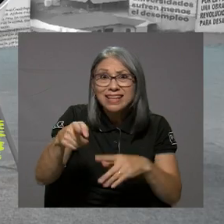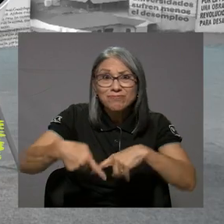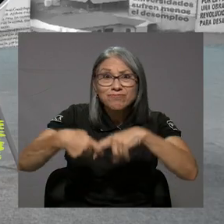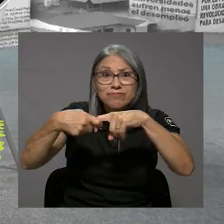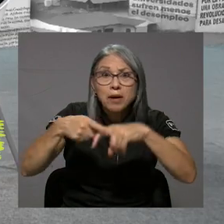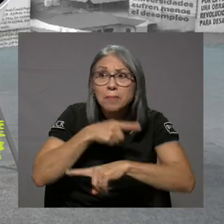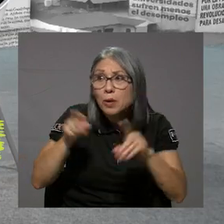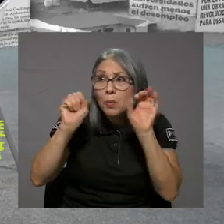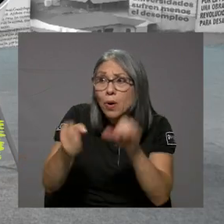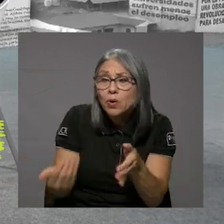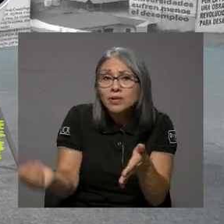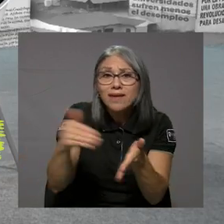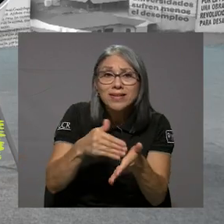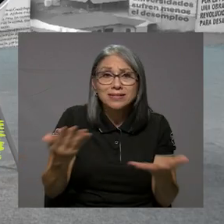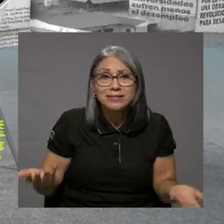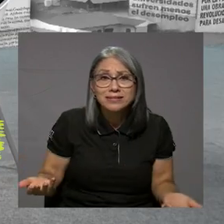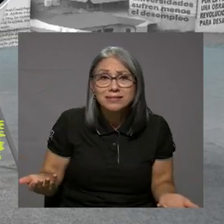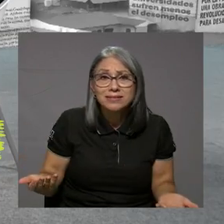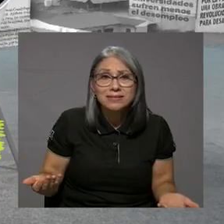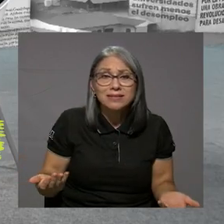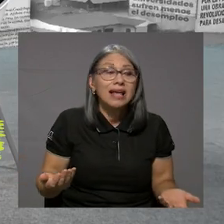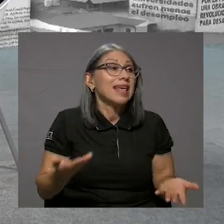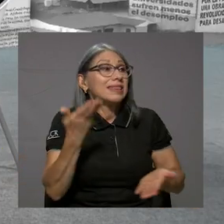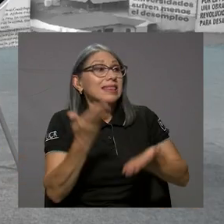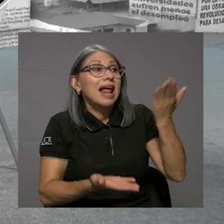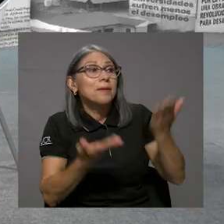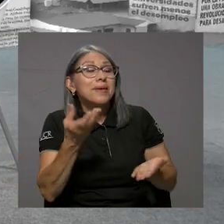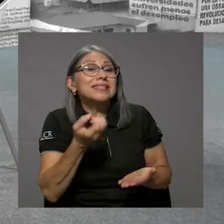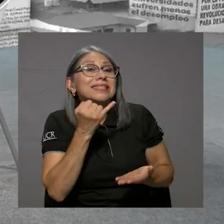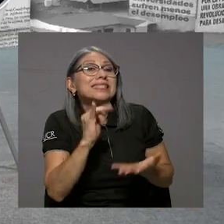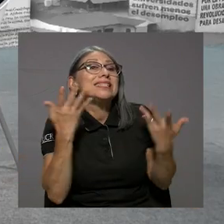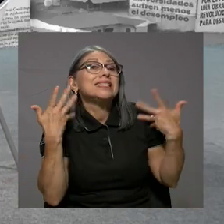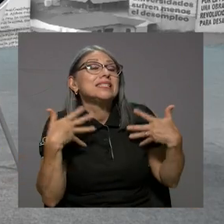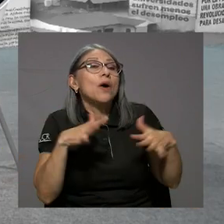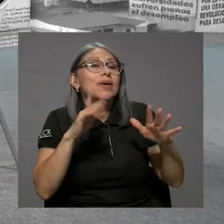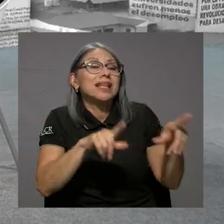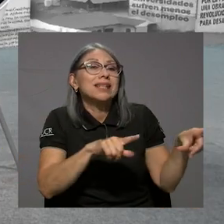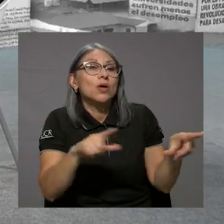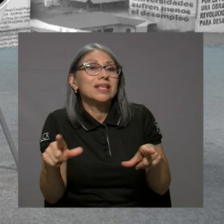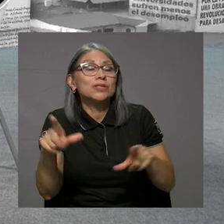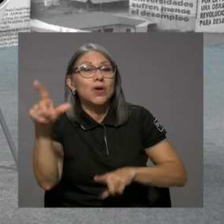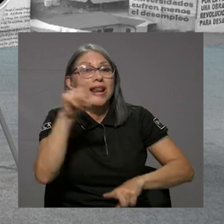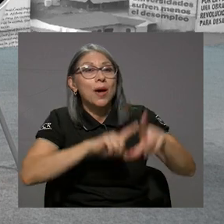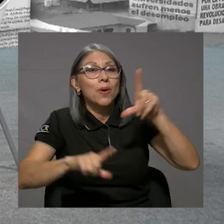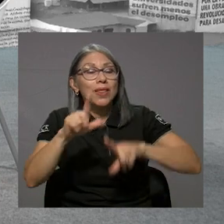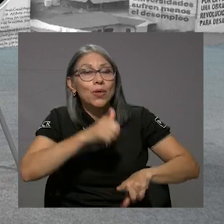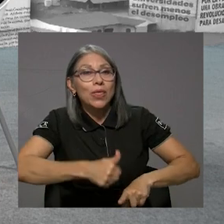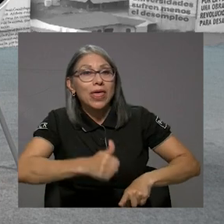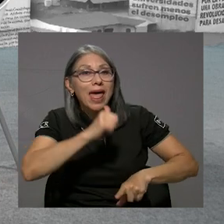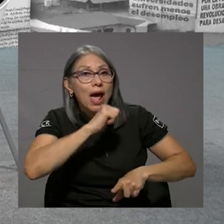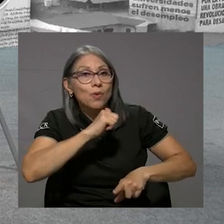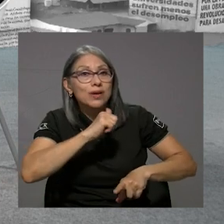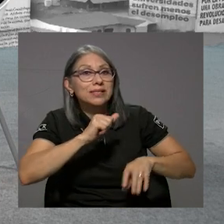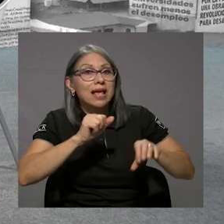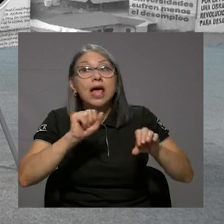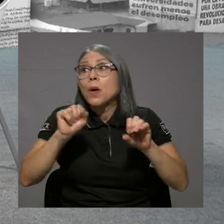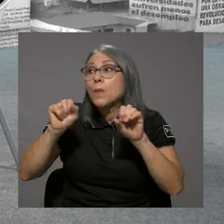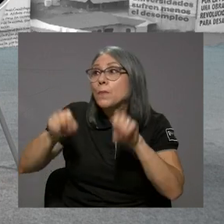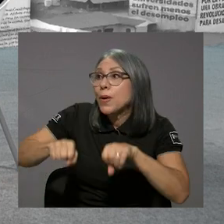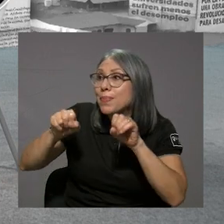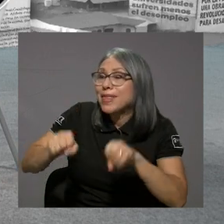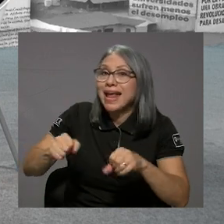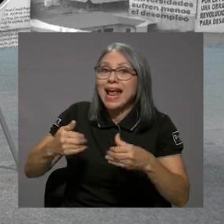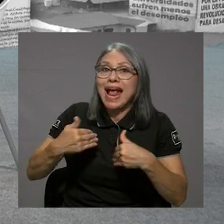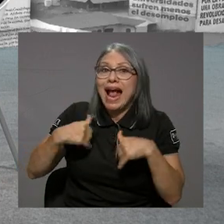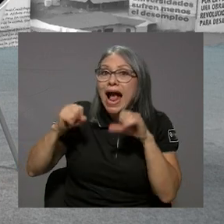sacar? Tal vez si ya hubiera estado listo, no, el laboratorio de aguas hubiera tenido la capacidad y el equipo.